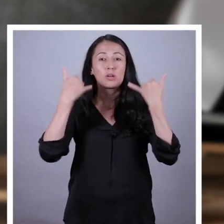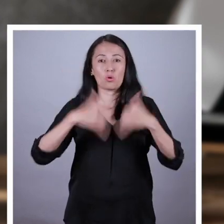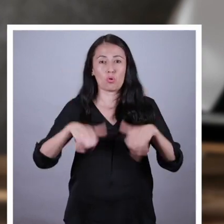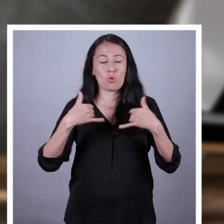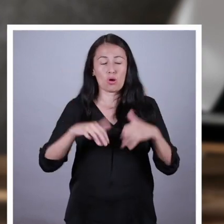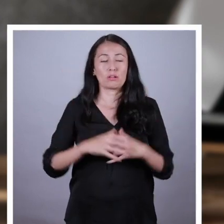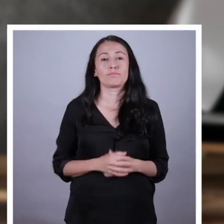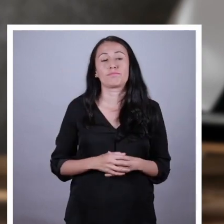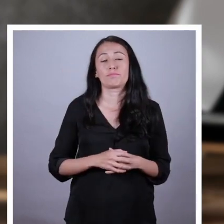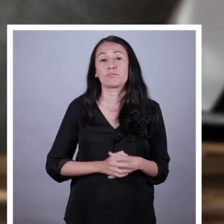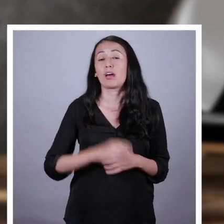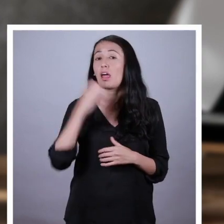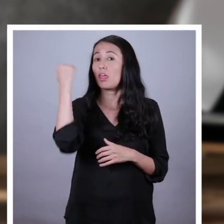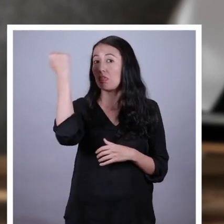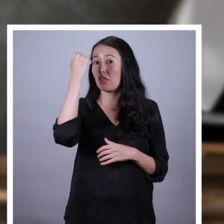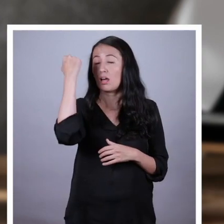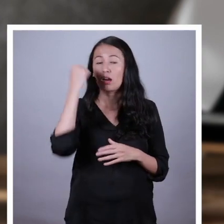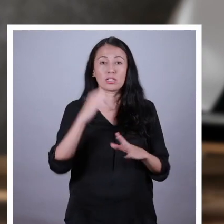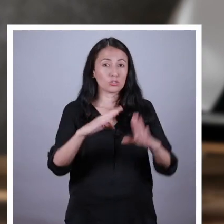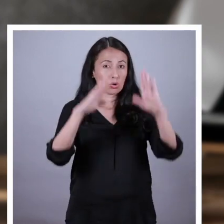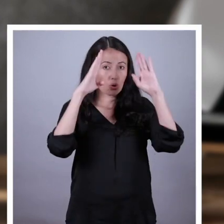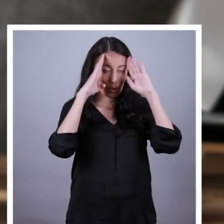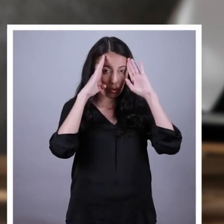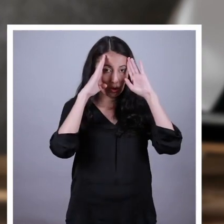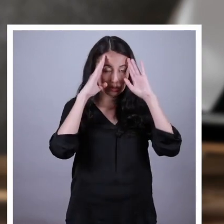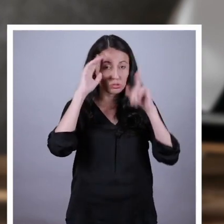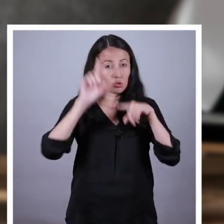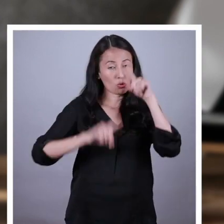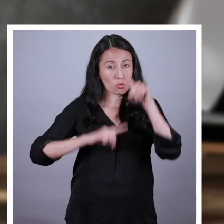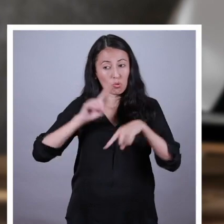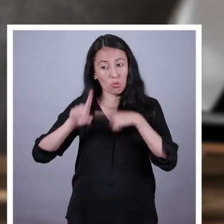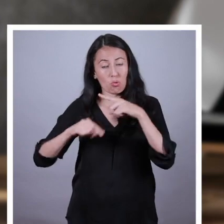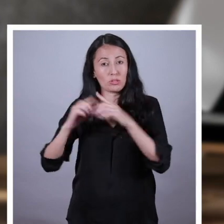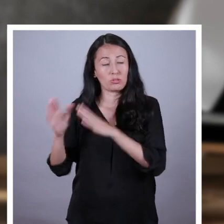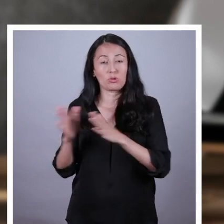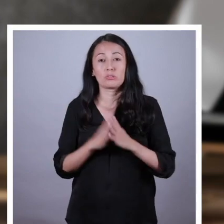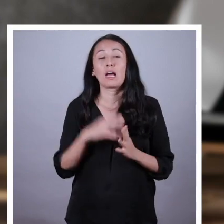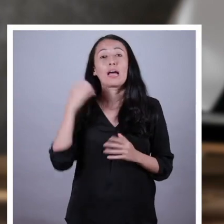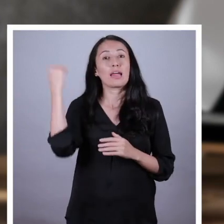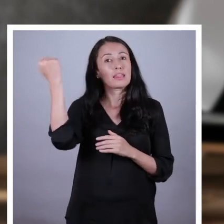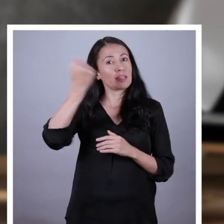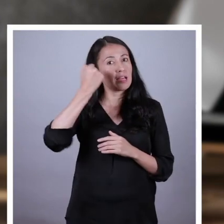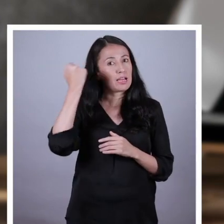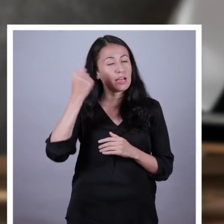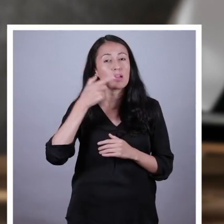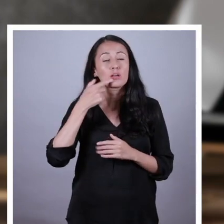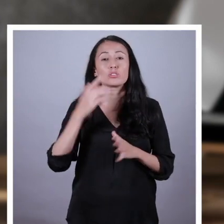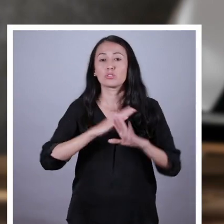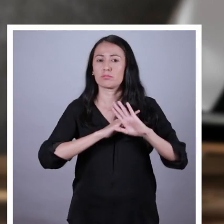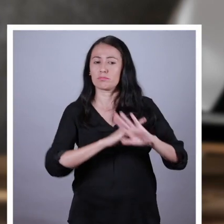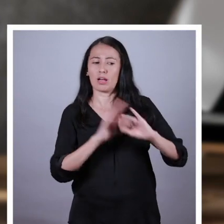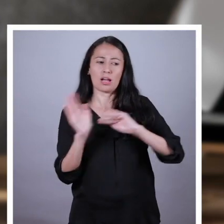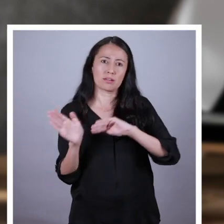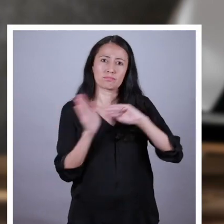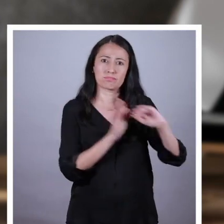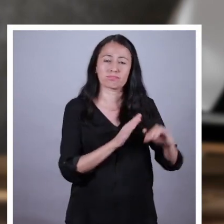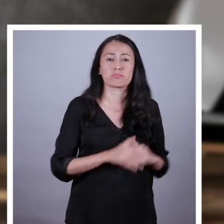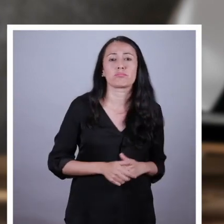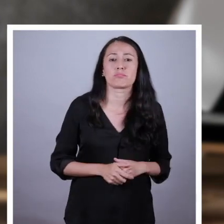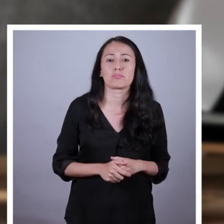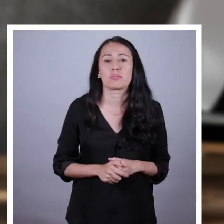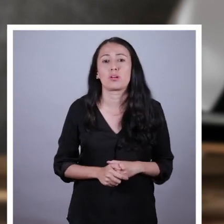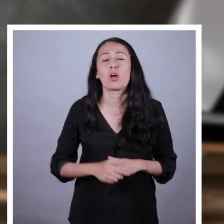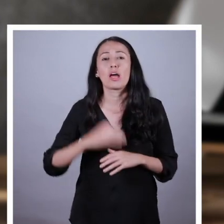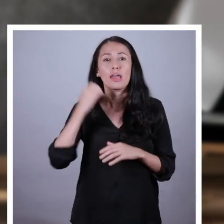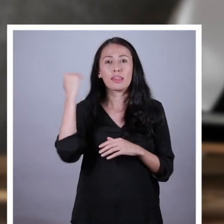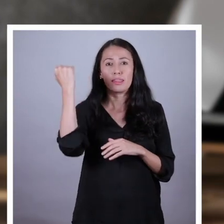Derecho a atención y ayuda preferentes en caso de peligro Derecho a ser protegidos contra el abandono y trabajo infantil